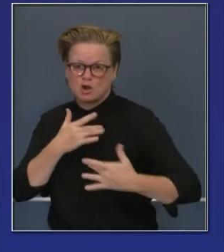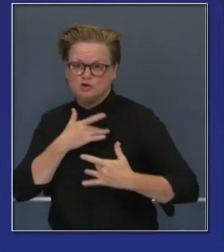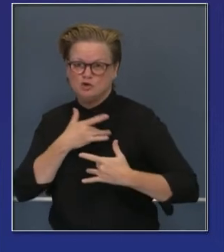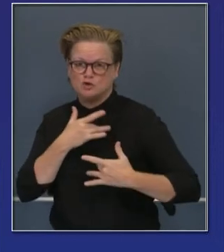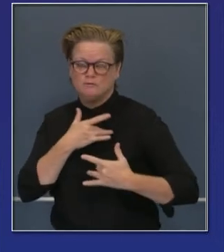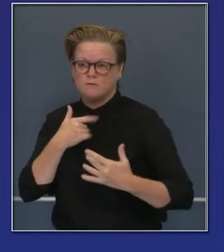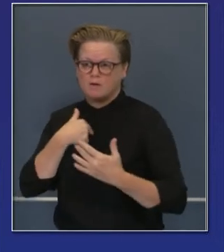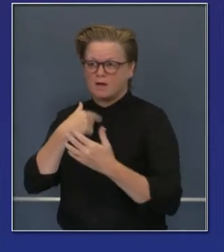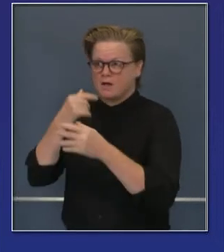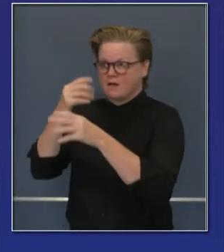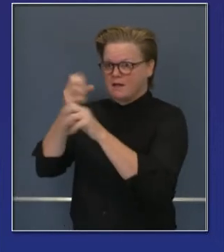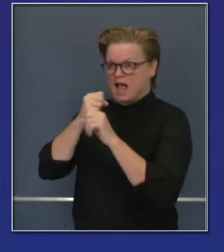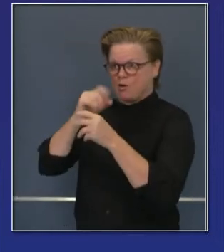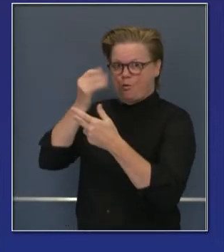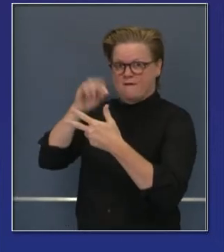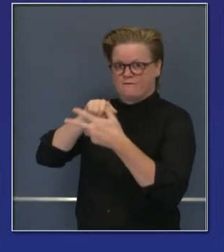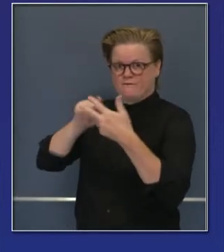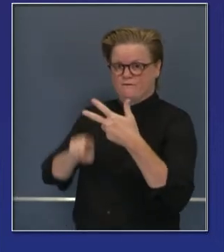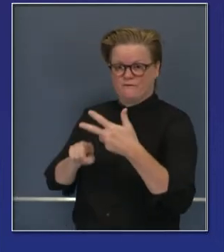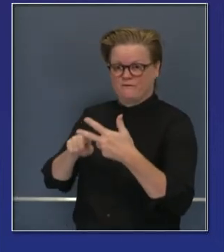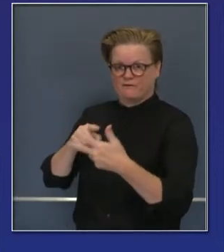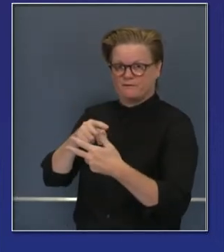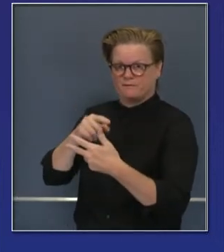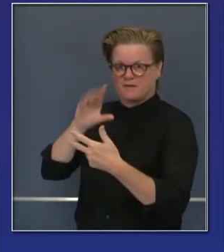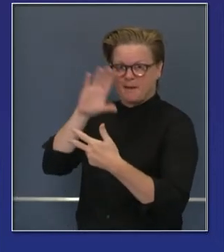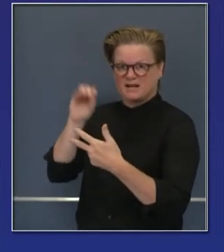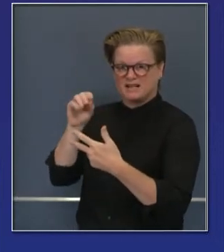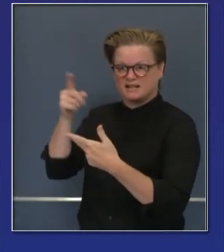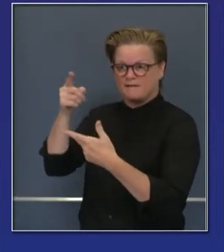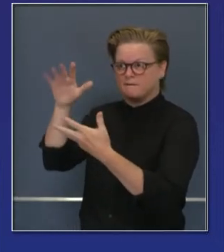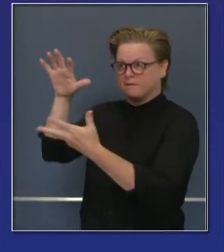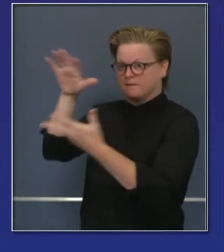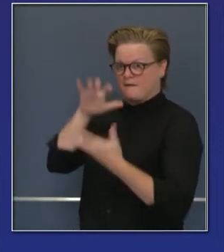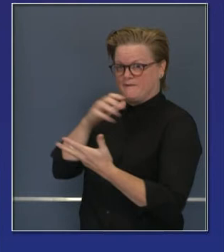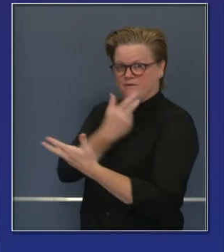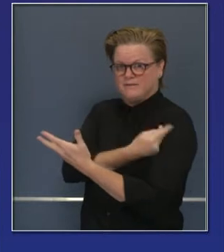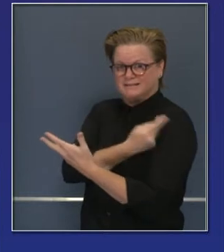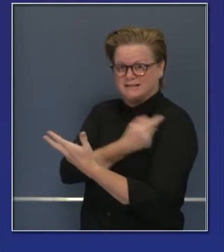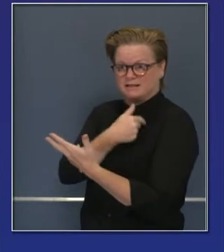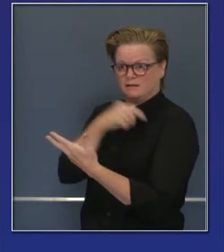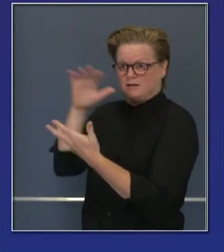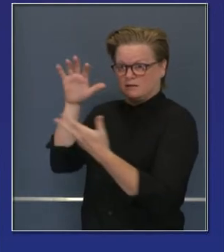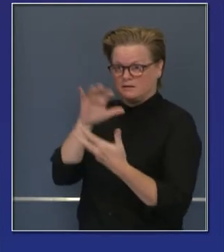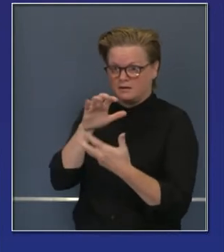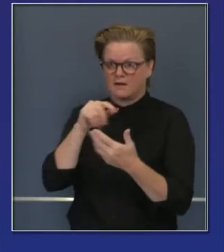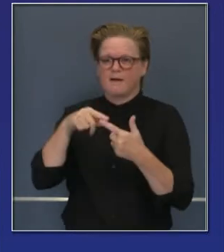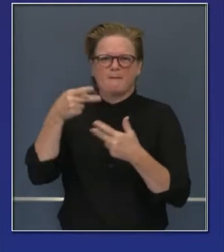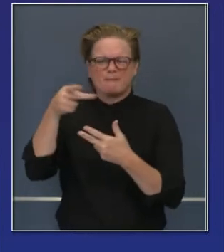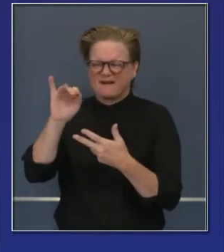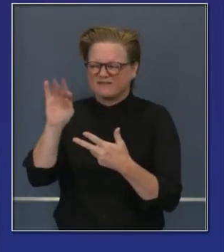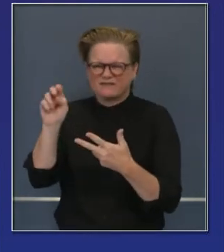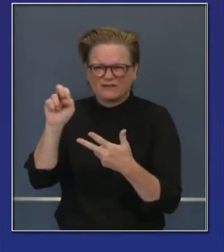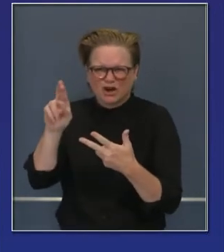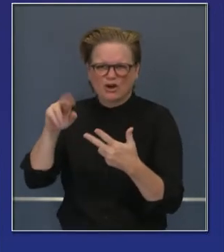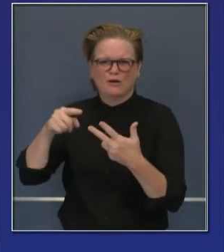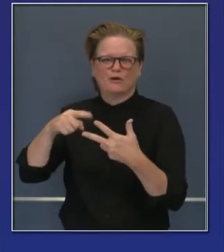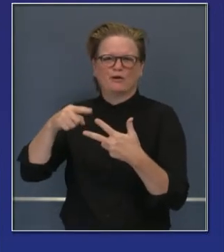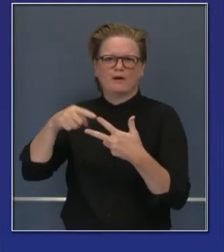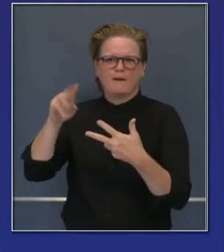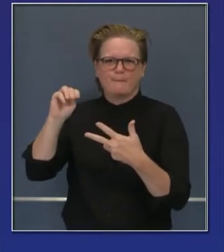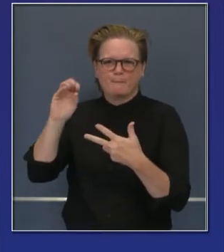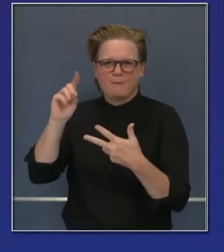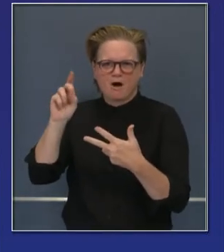contribuciones de Moderna y Pfizer, que no tenemos la capacidad de dosificar a todos los que